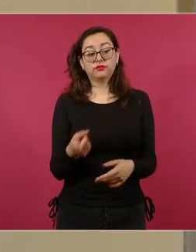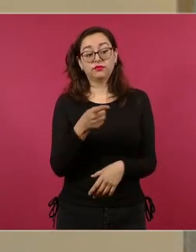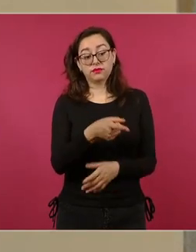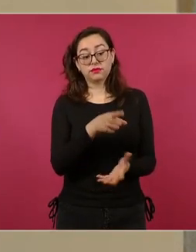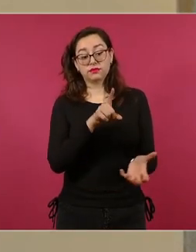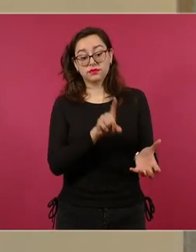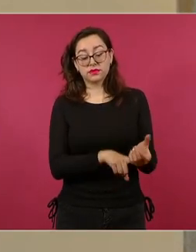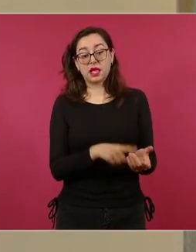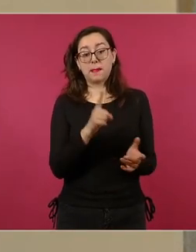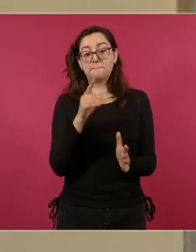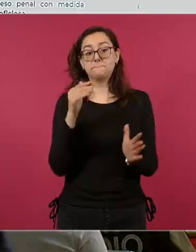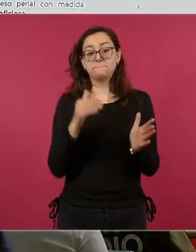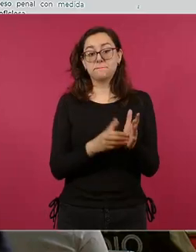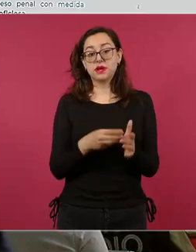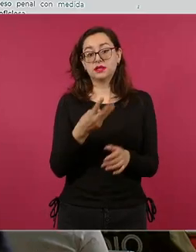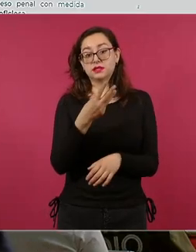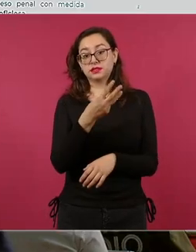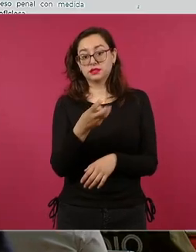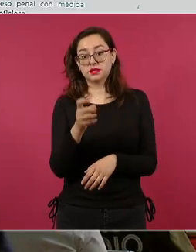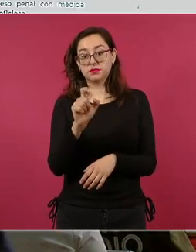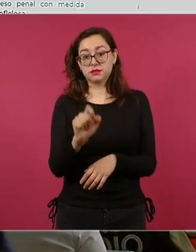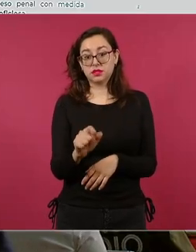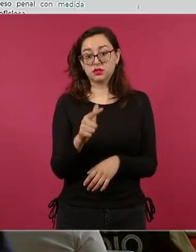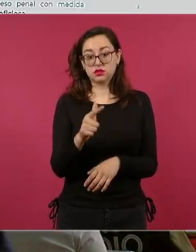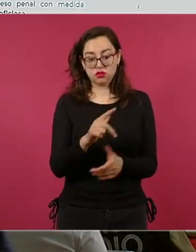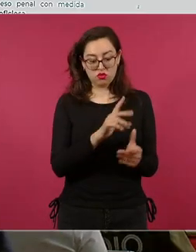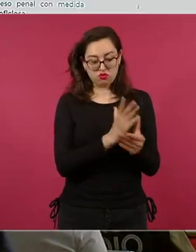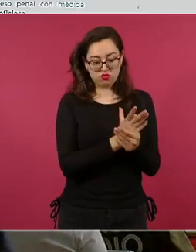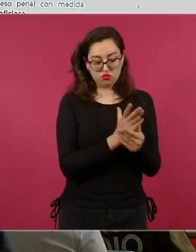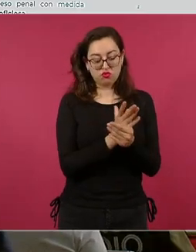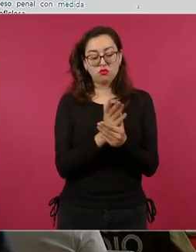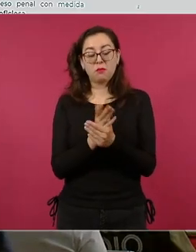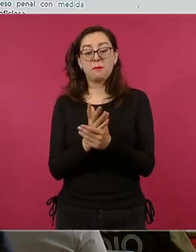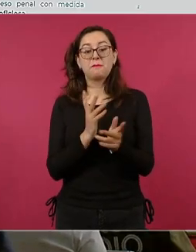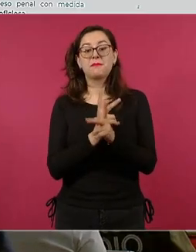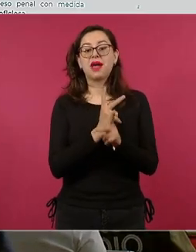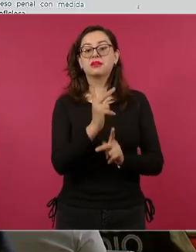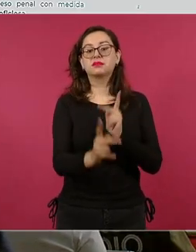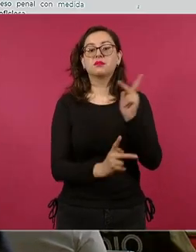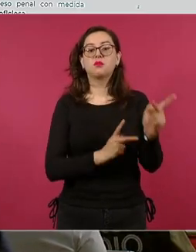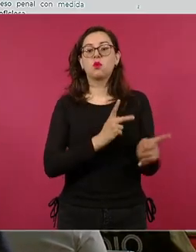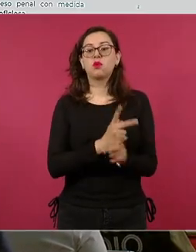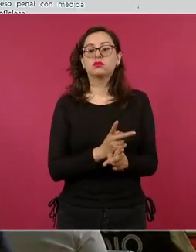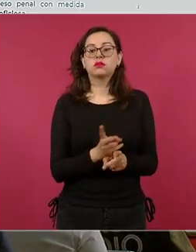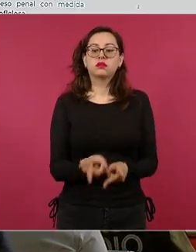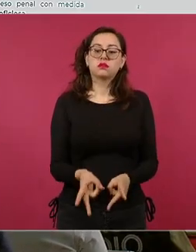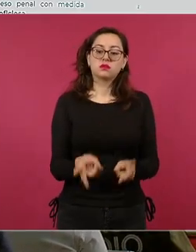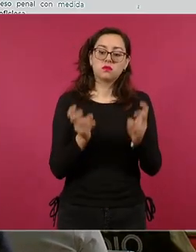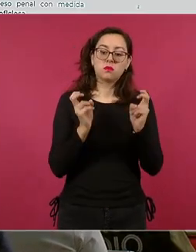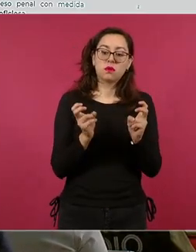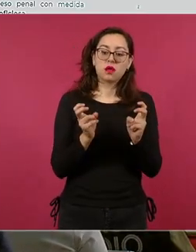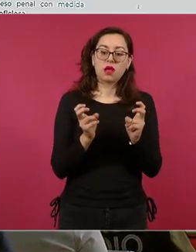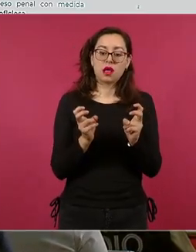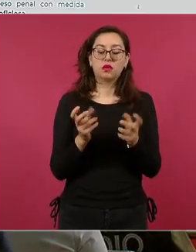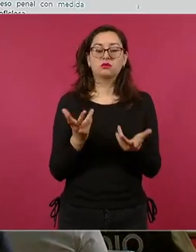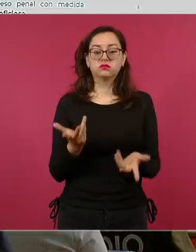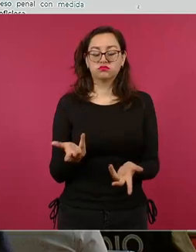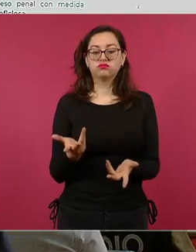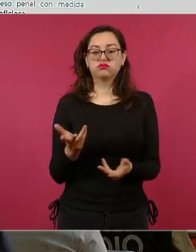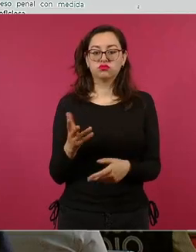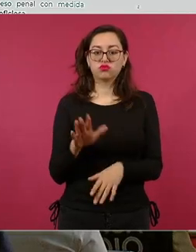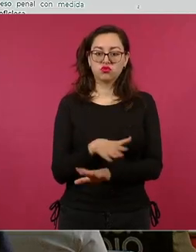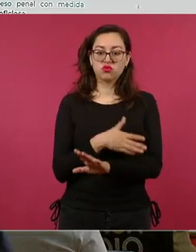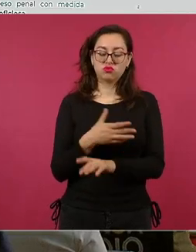mil 328 libretas para pasaportes robados el día 19 de junio a la Secretaría de Relaciones